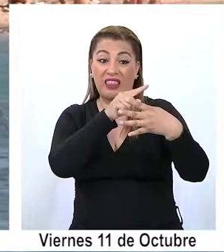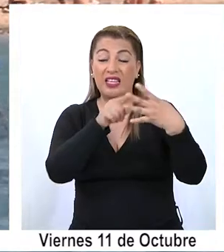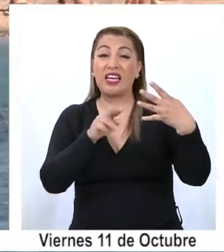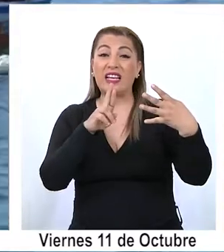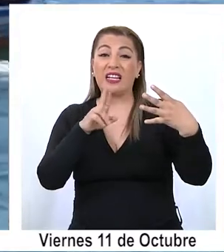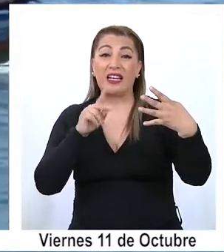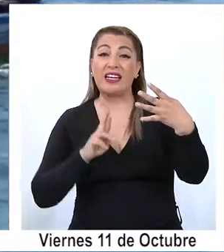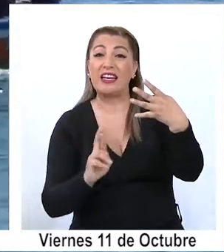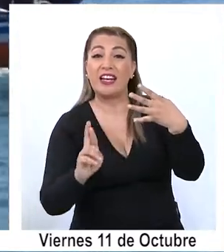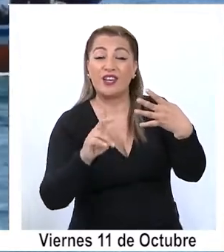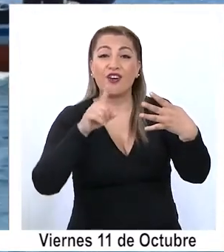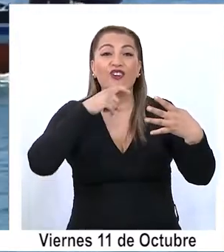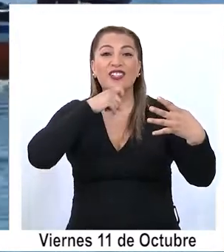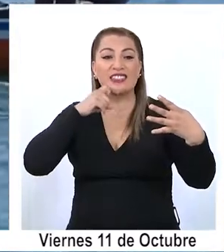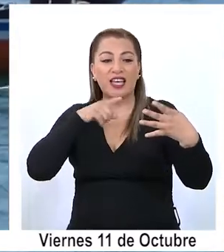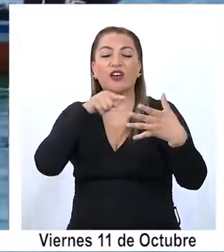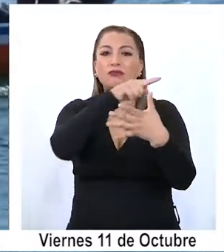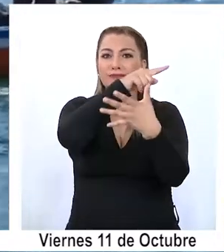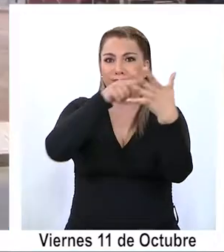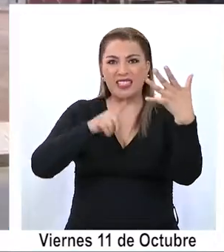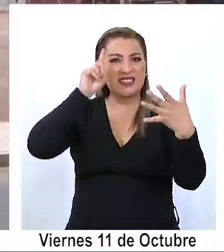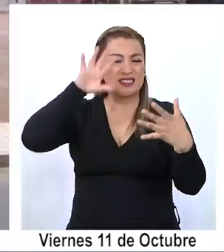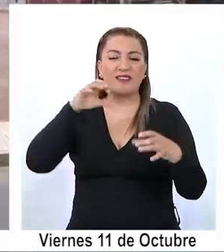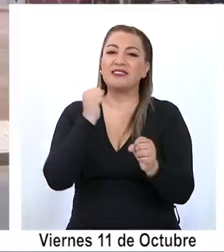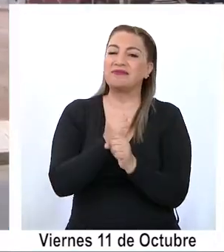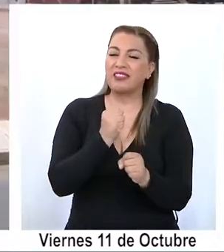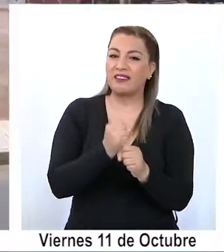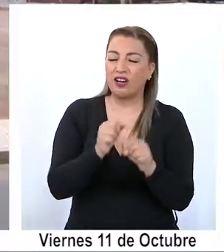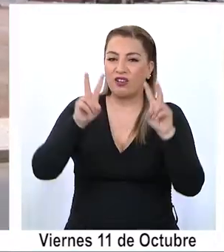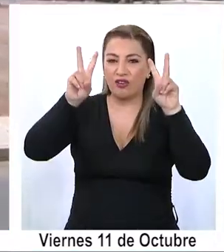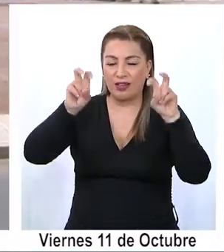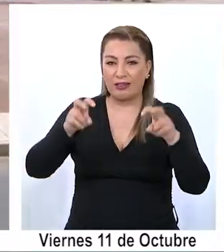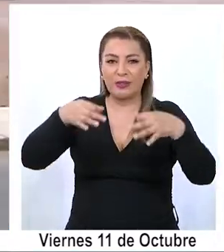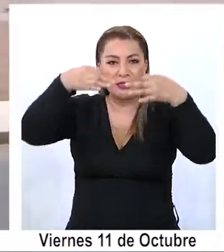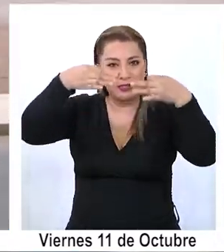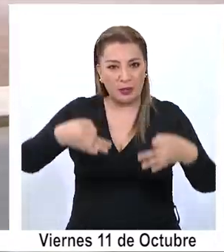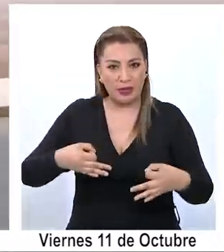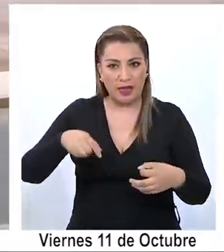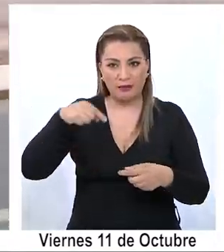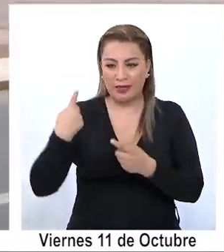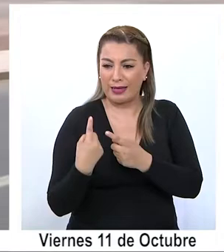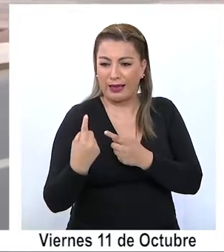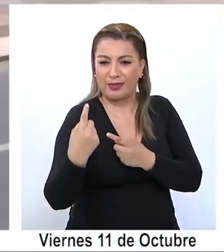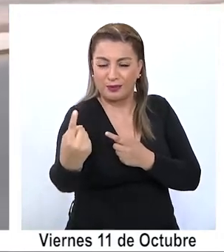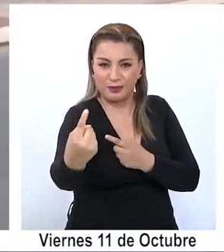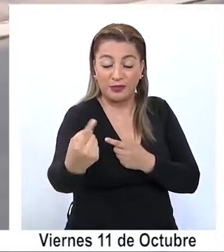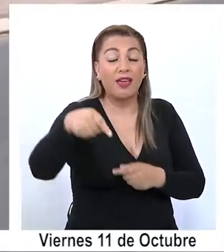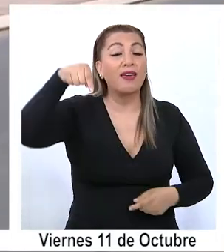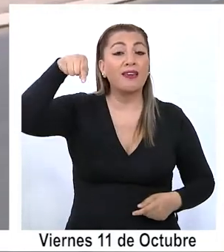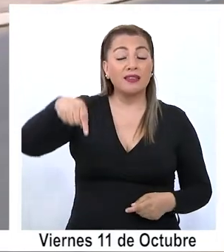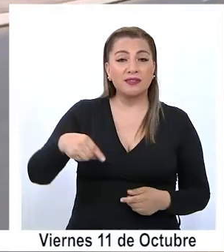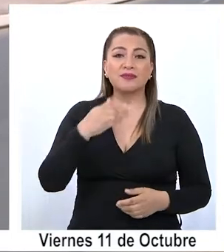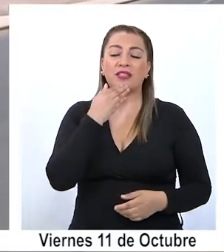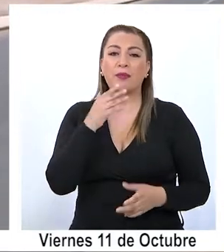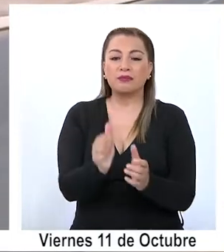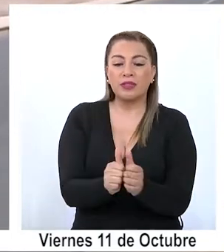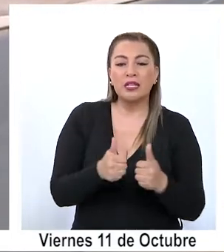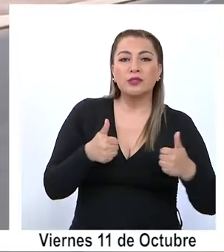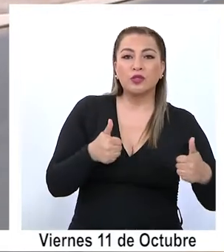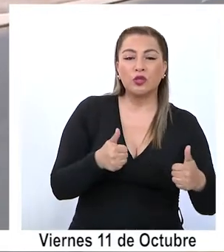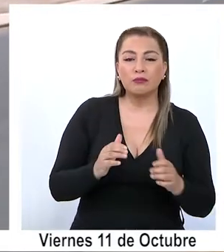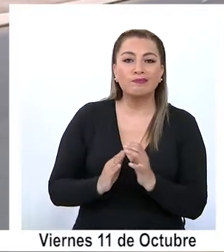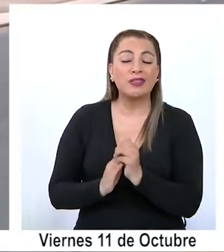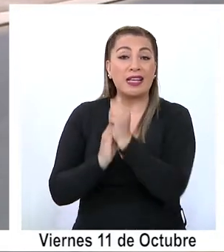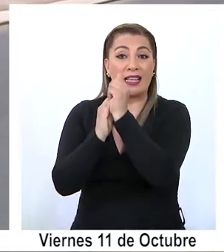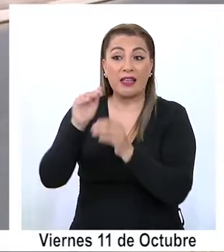estarán más al tanto del trabajo que se haga en torno a la seguridad de la zona. Y es que tanto autoridades como